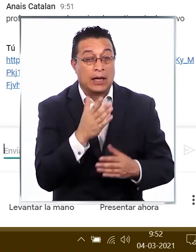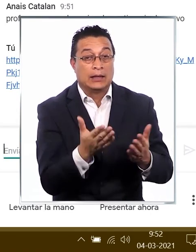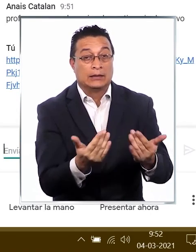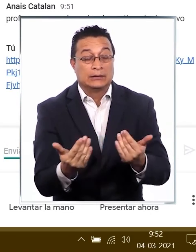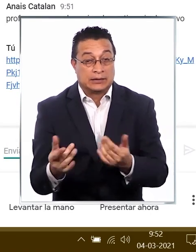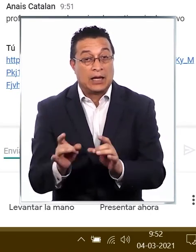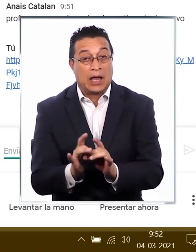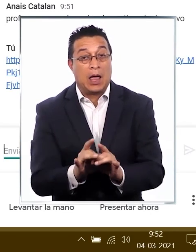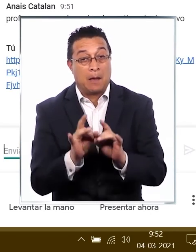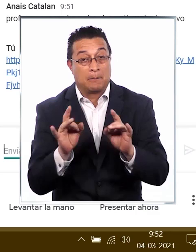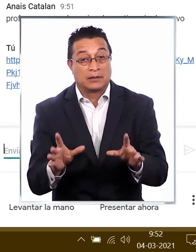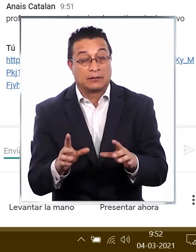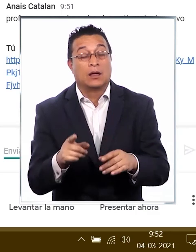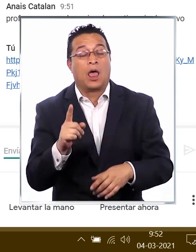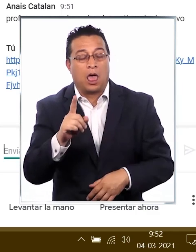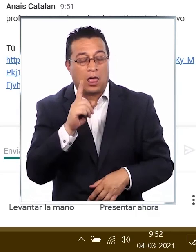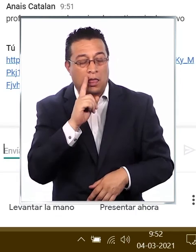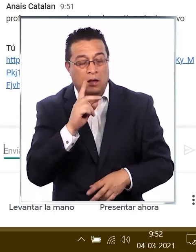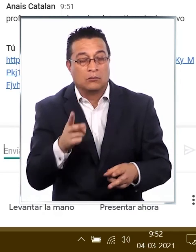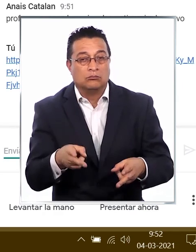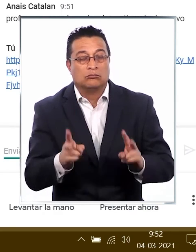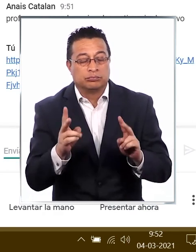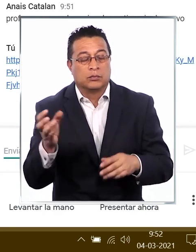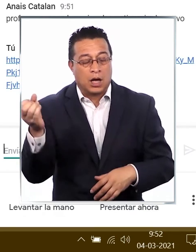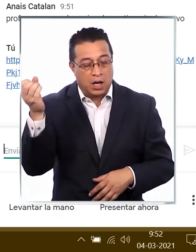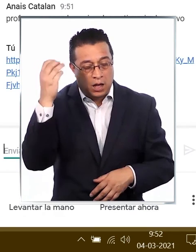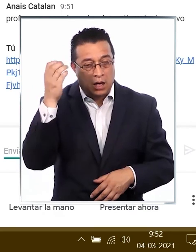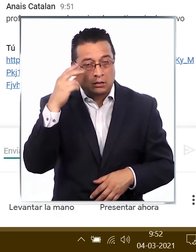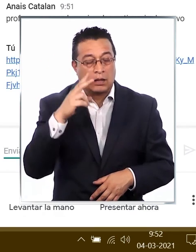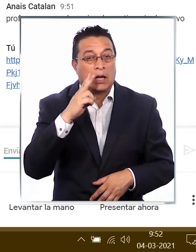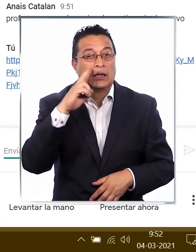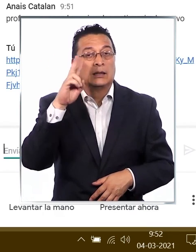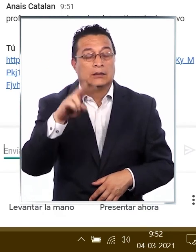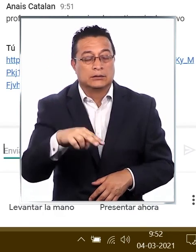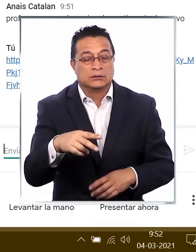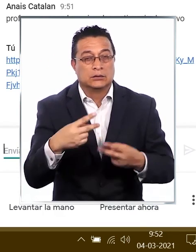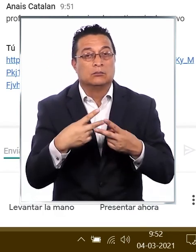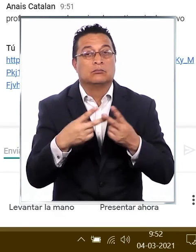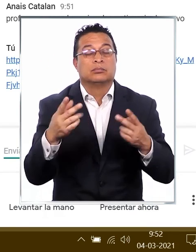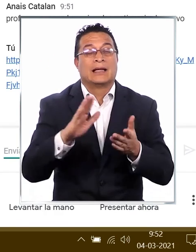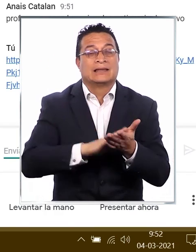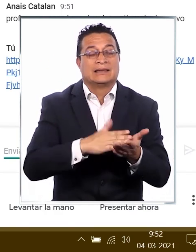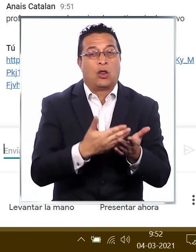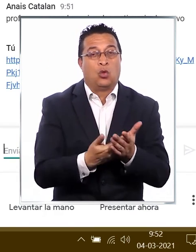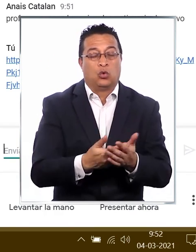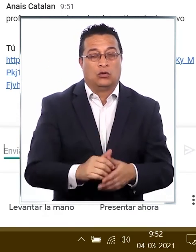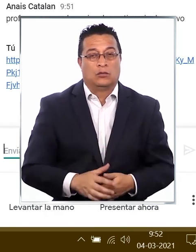necesidades especiales, tengan la posibilidad de seguir aprendiendo sin exponer su salud.